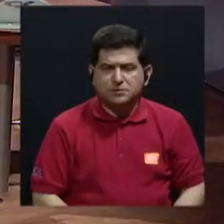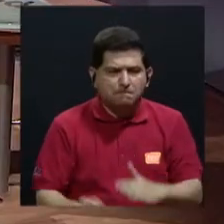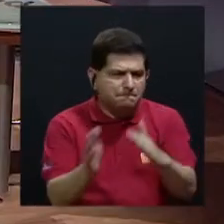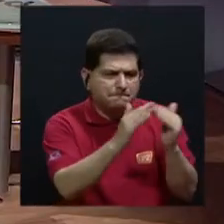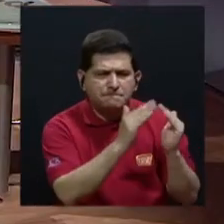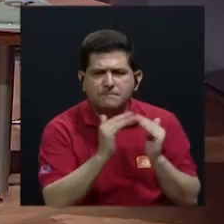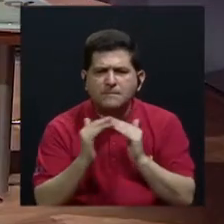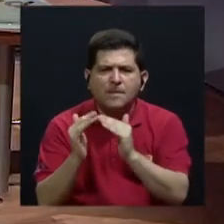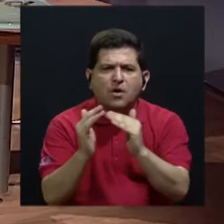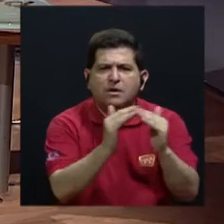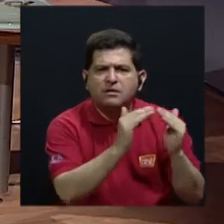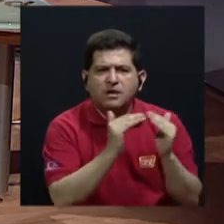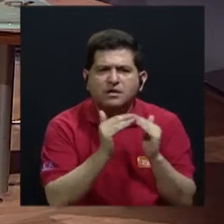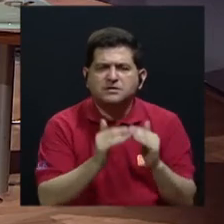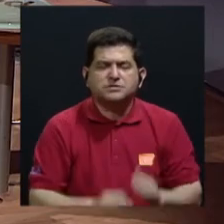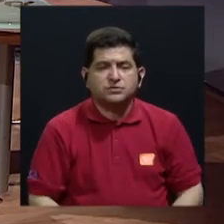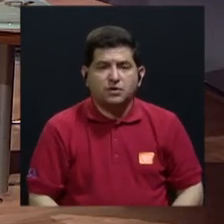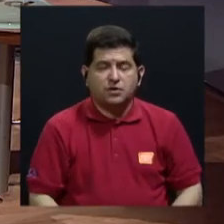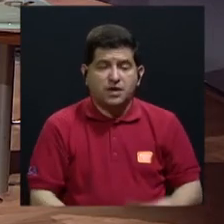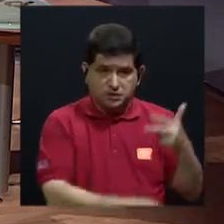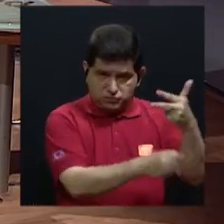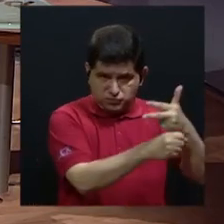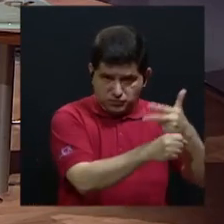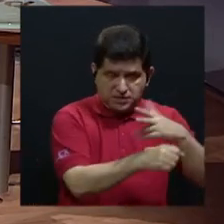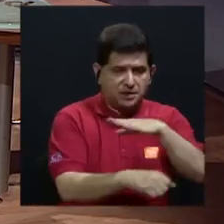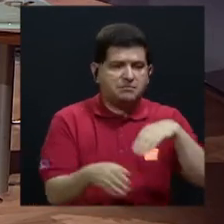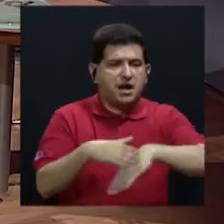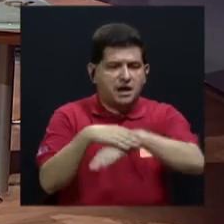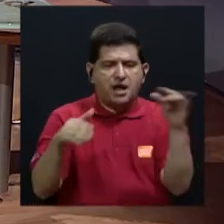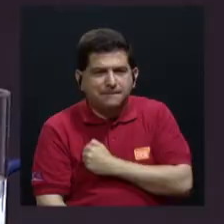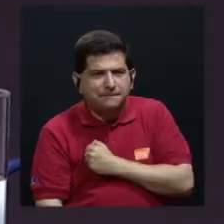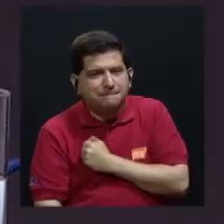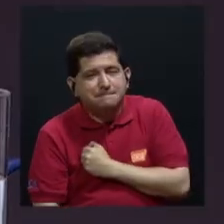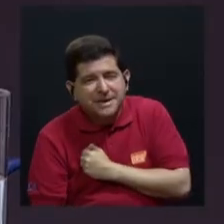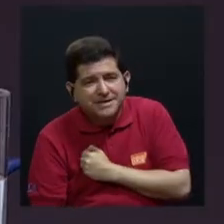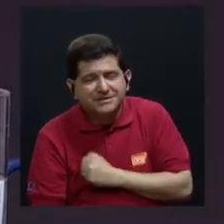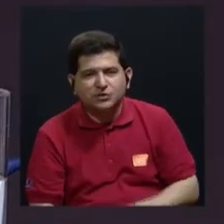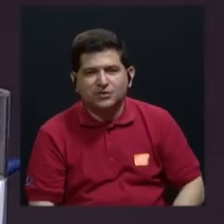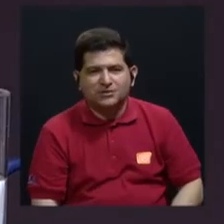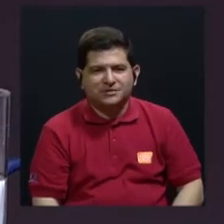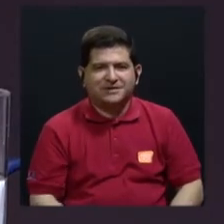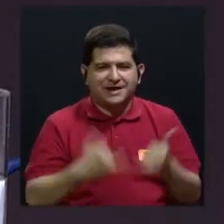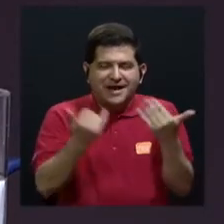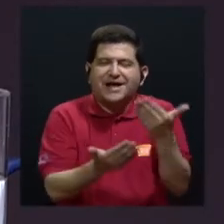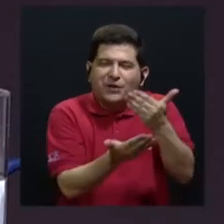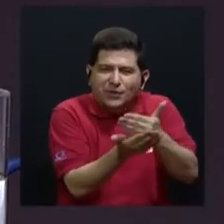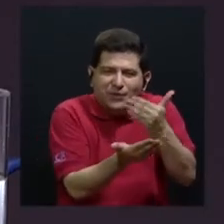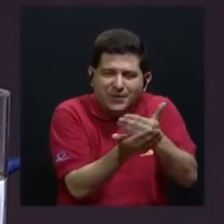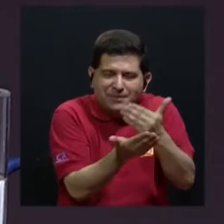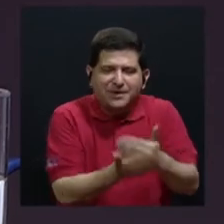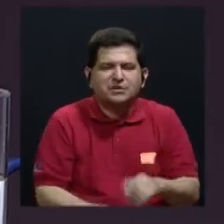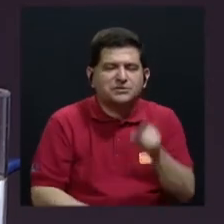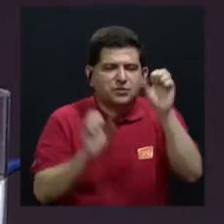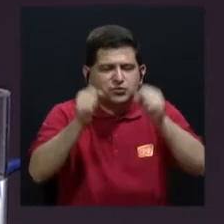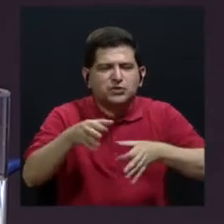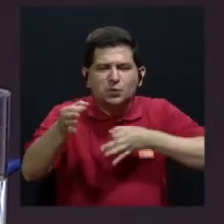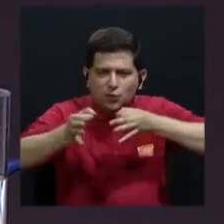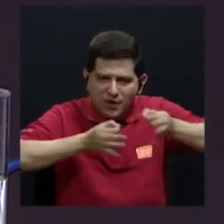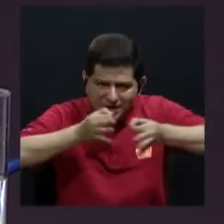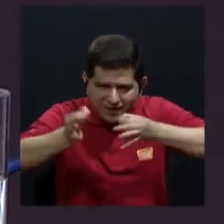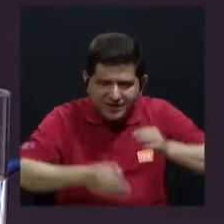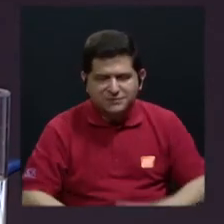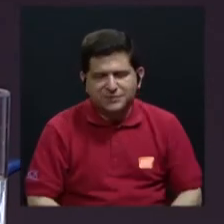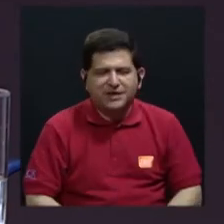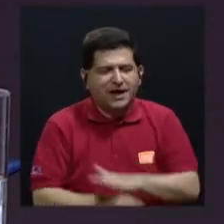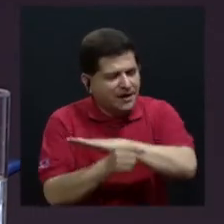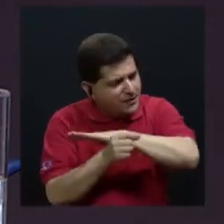poblaciones, tanto en Guatemala como fuera de Guatemala. Vamos a ir a una pausa para que puedas explicarnos con